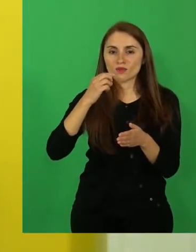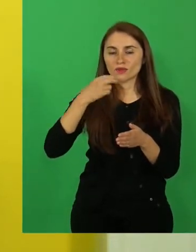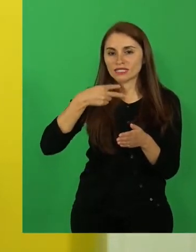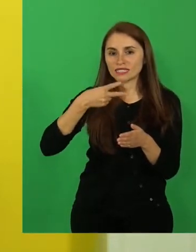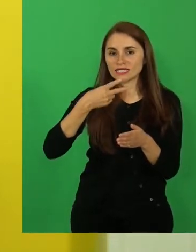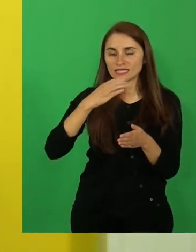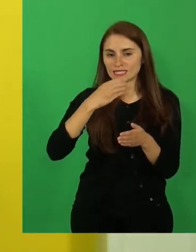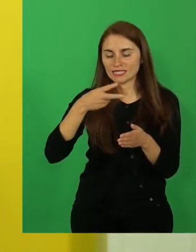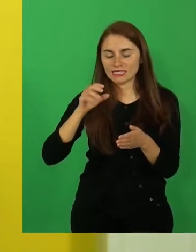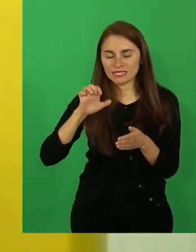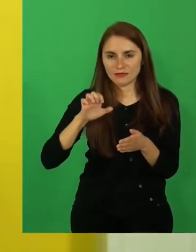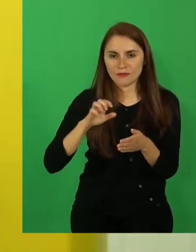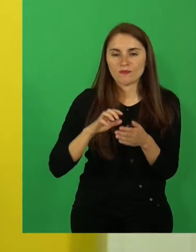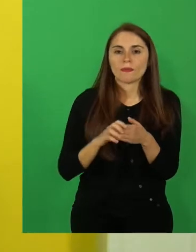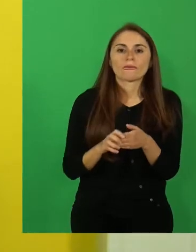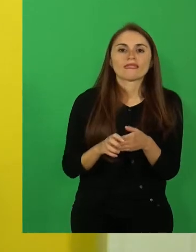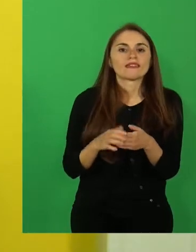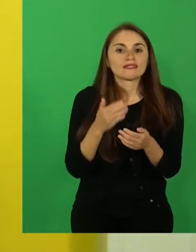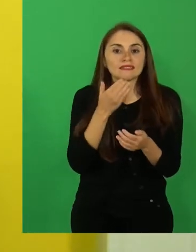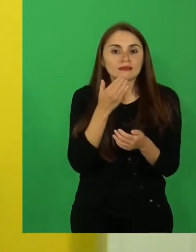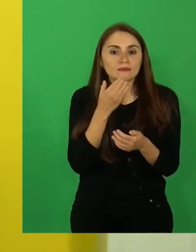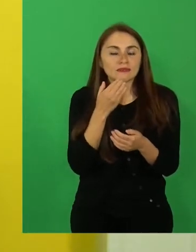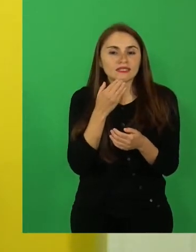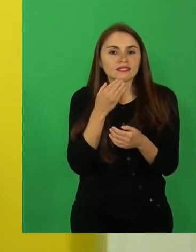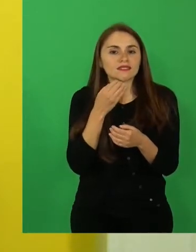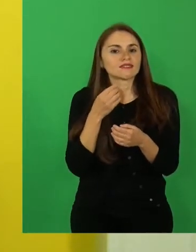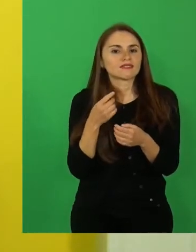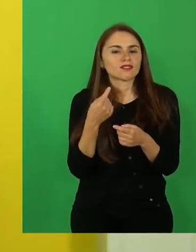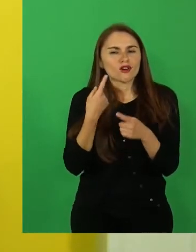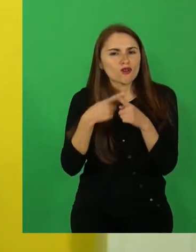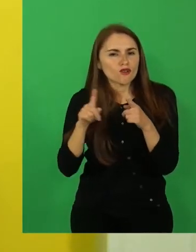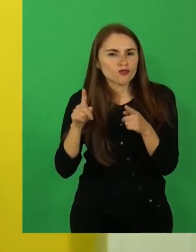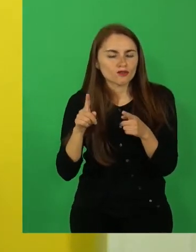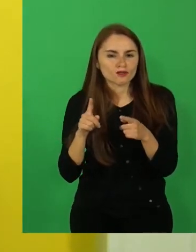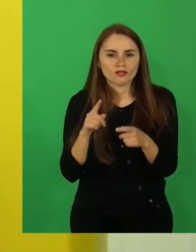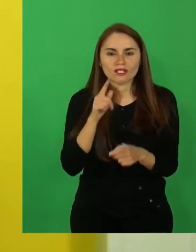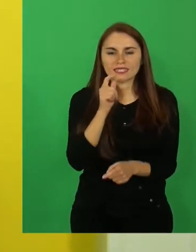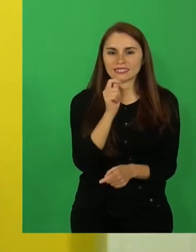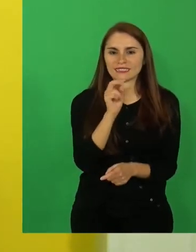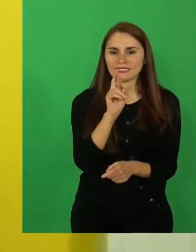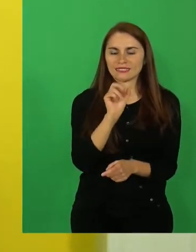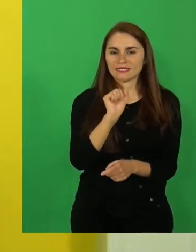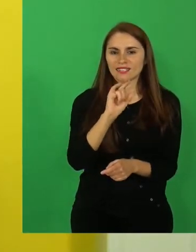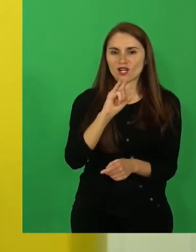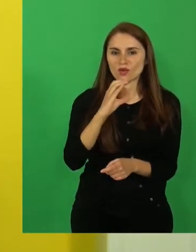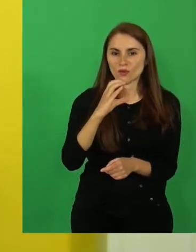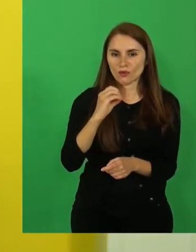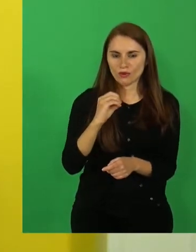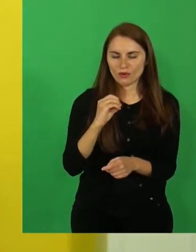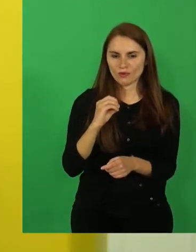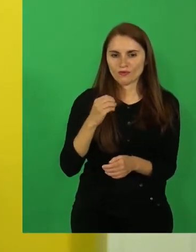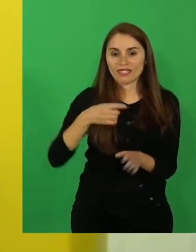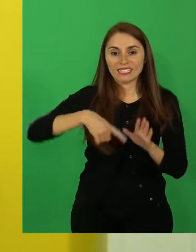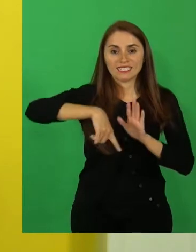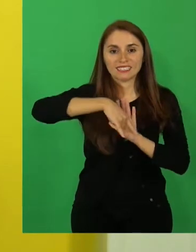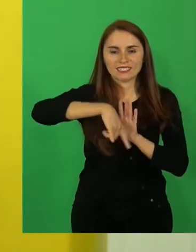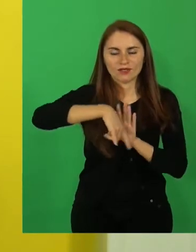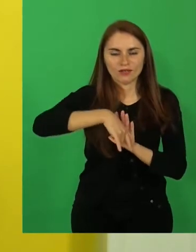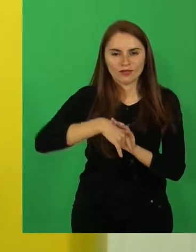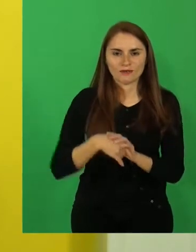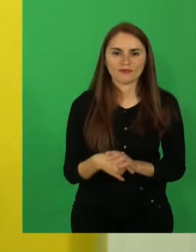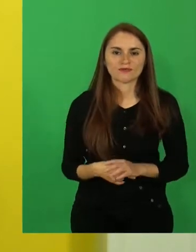También el famoso trauco en Chiloé. Entonces, recordemos,